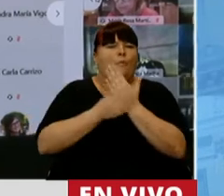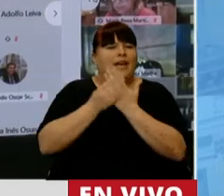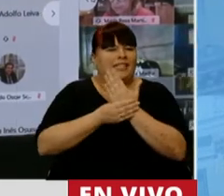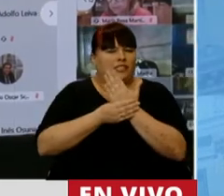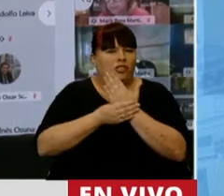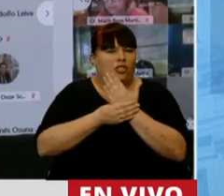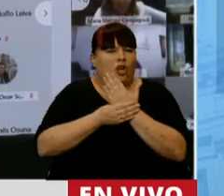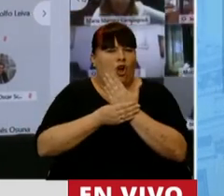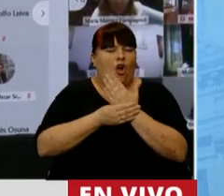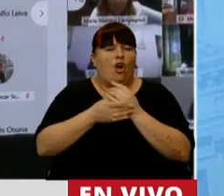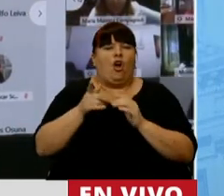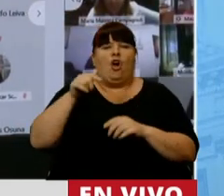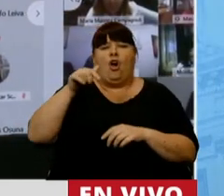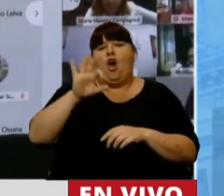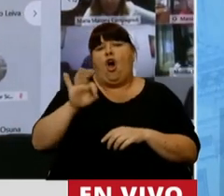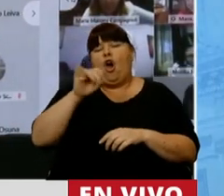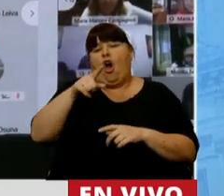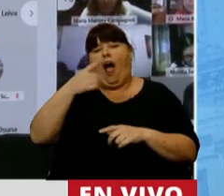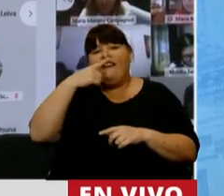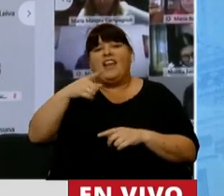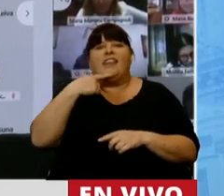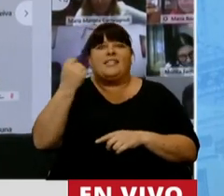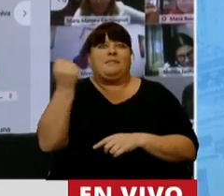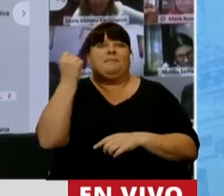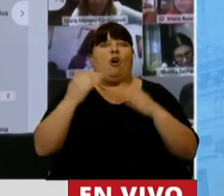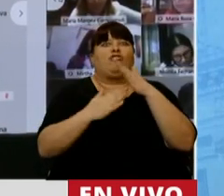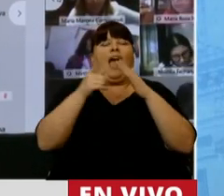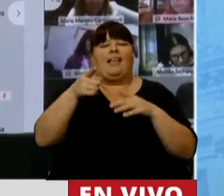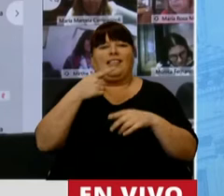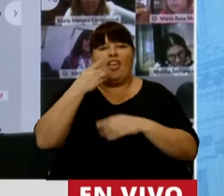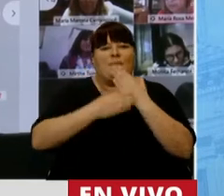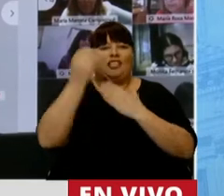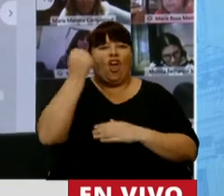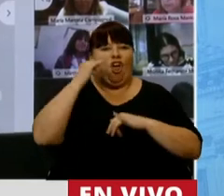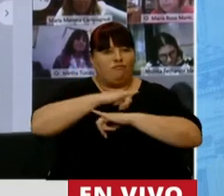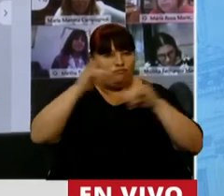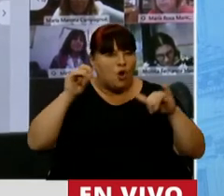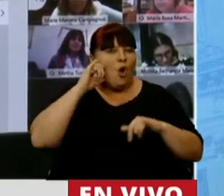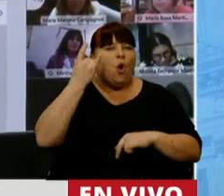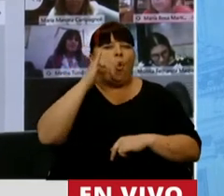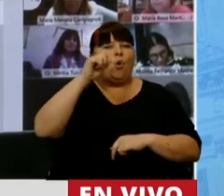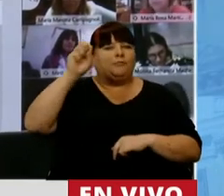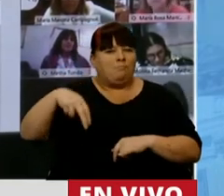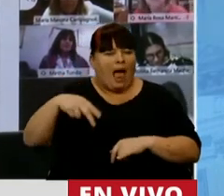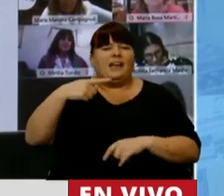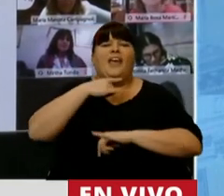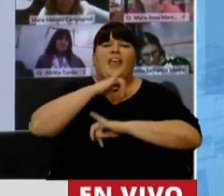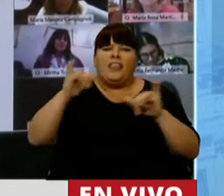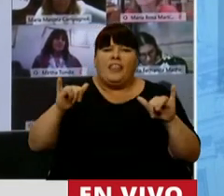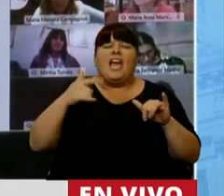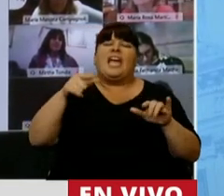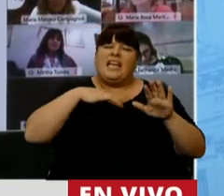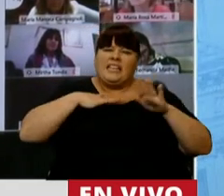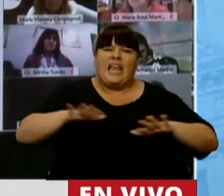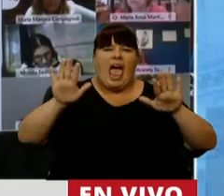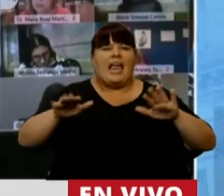o de los pilares que anunció el ministro de Economía, Guzmán, donde nos decía que quería